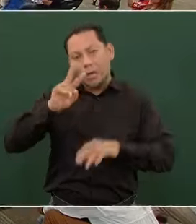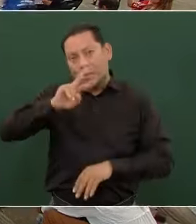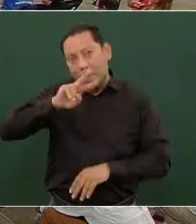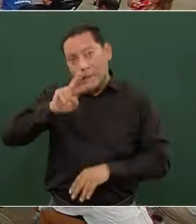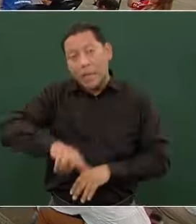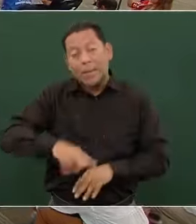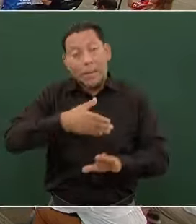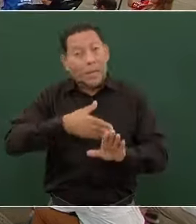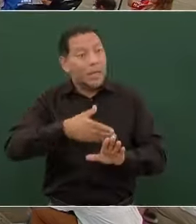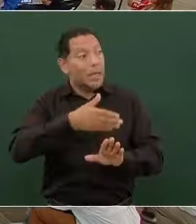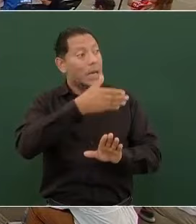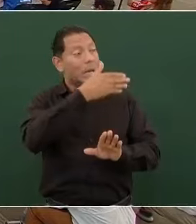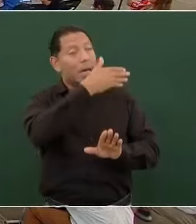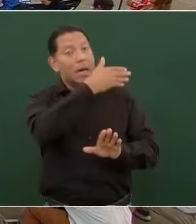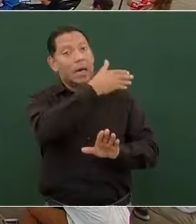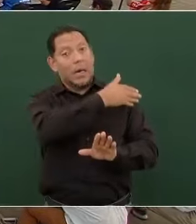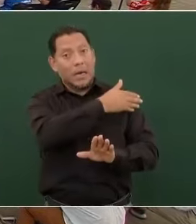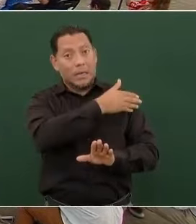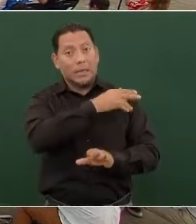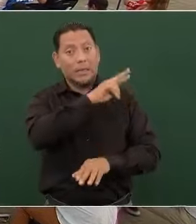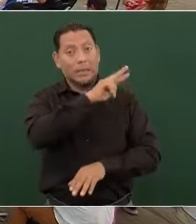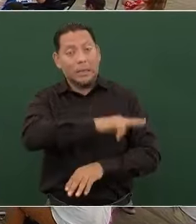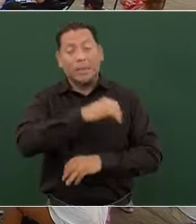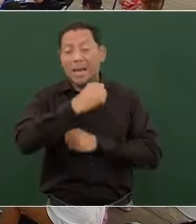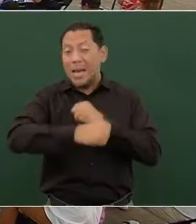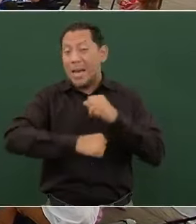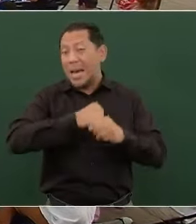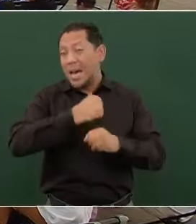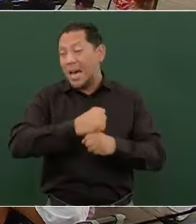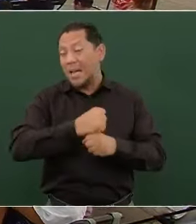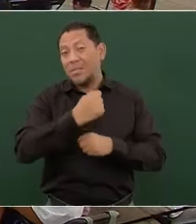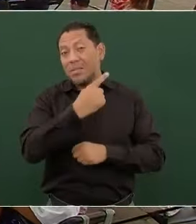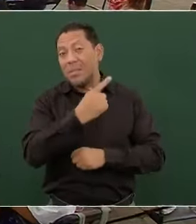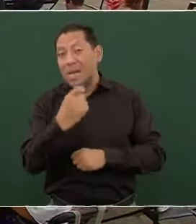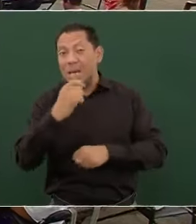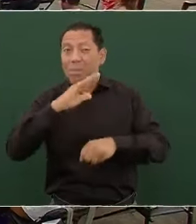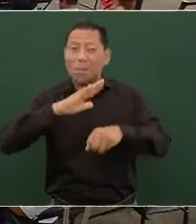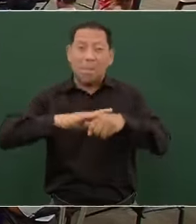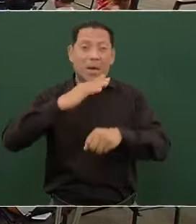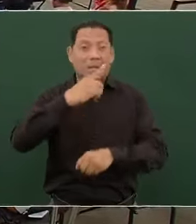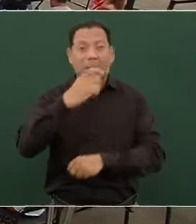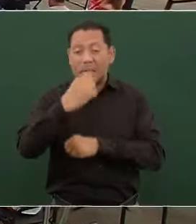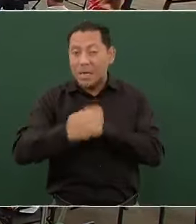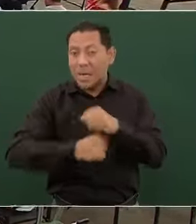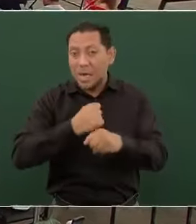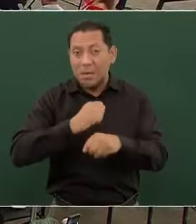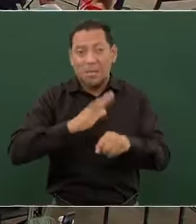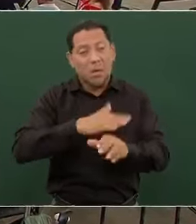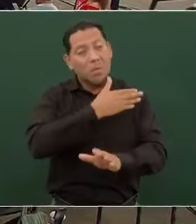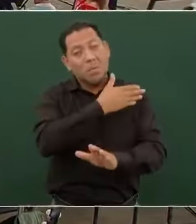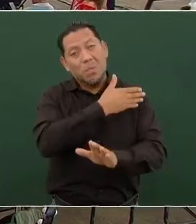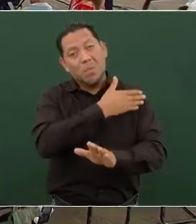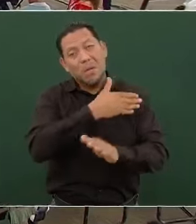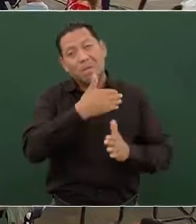es de siglos. Sobre todo